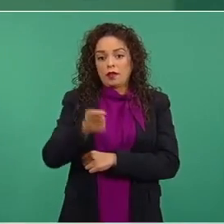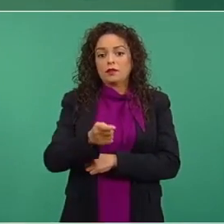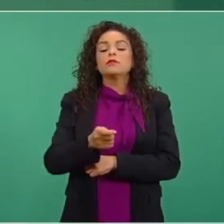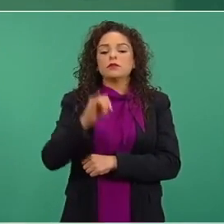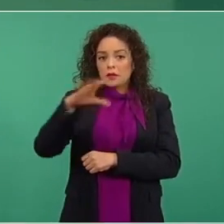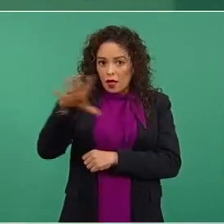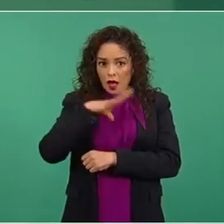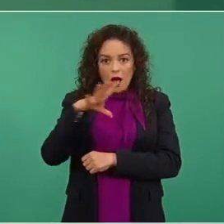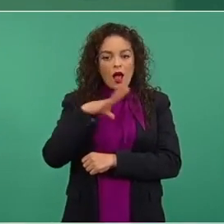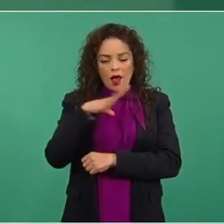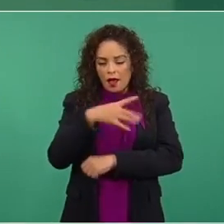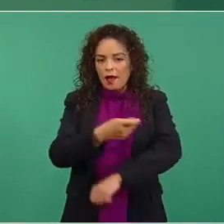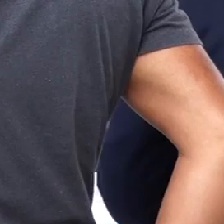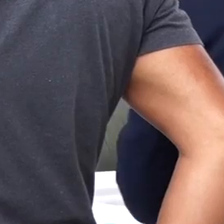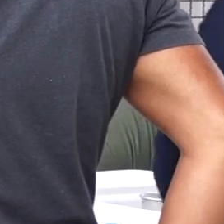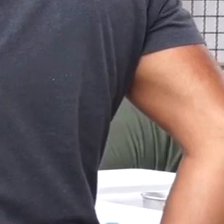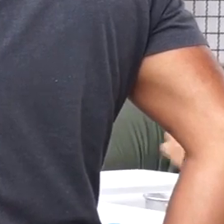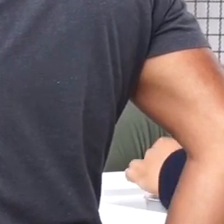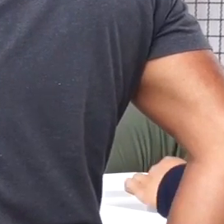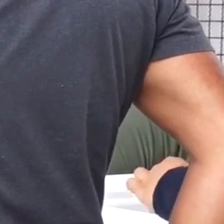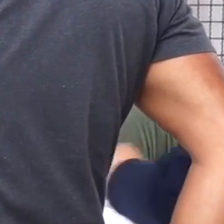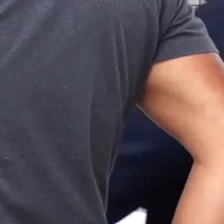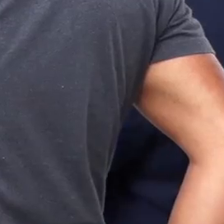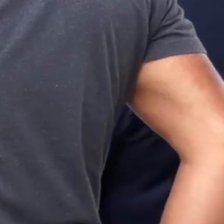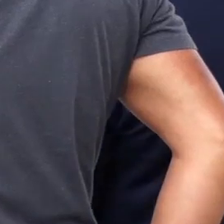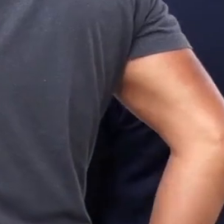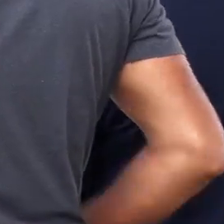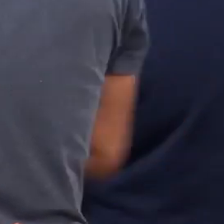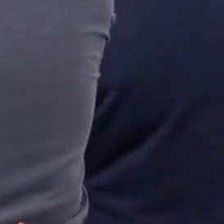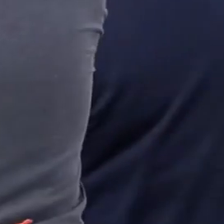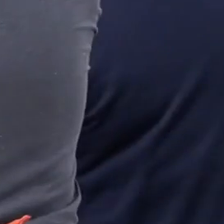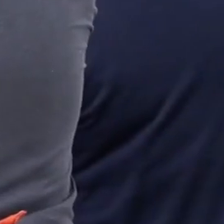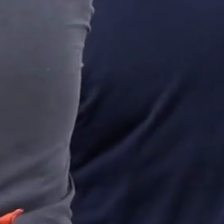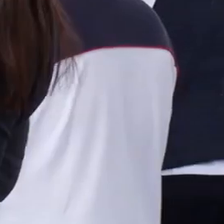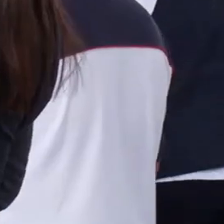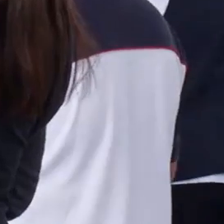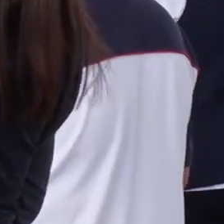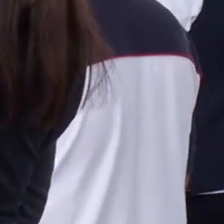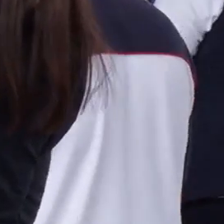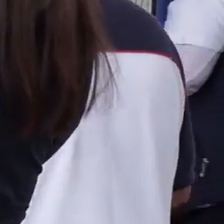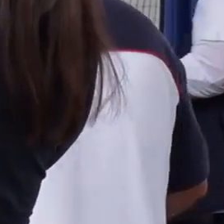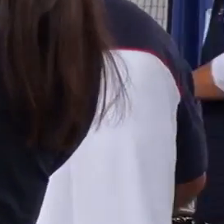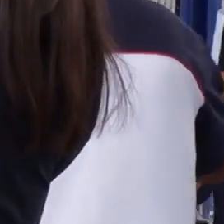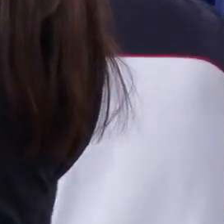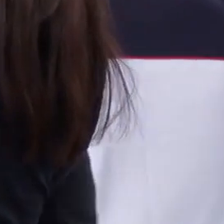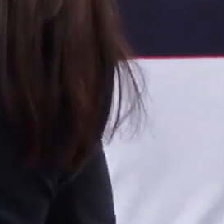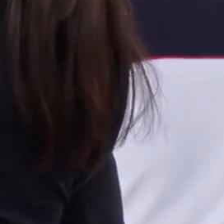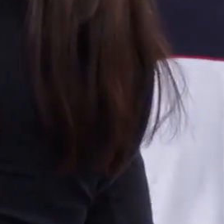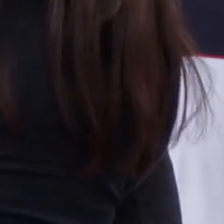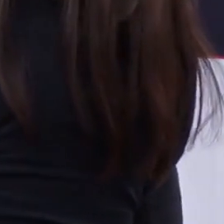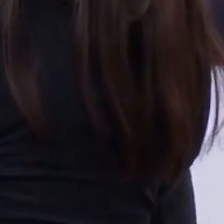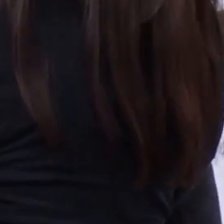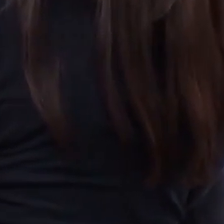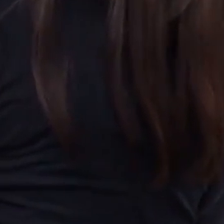suficientes. López Obrador resaltó que México está entre los 10 países con